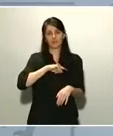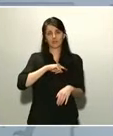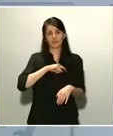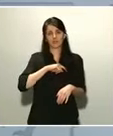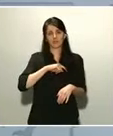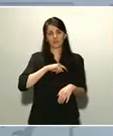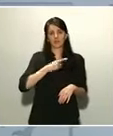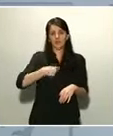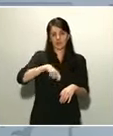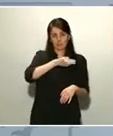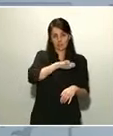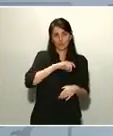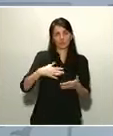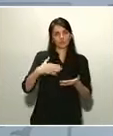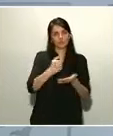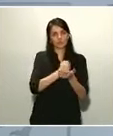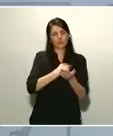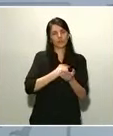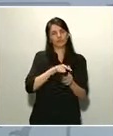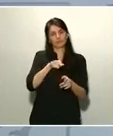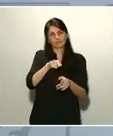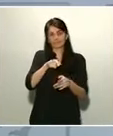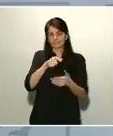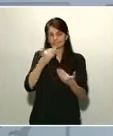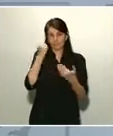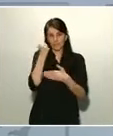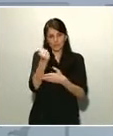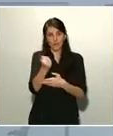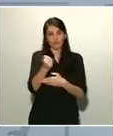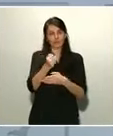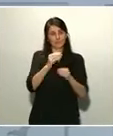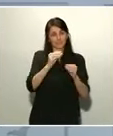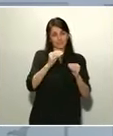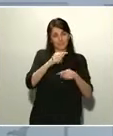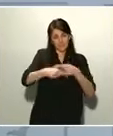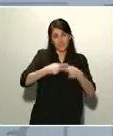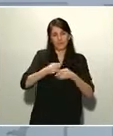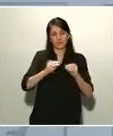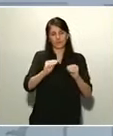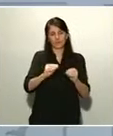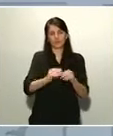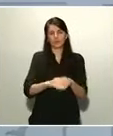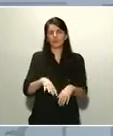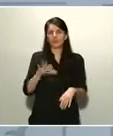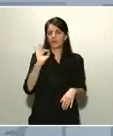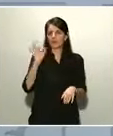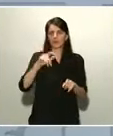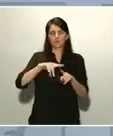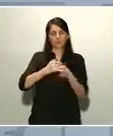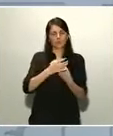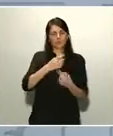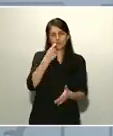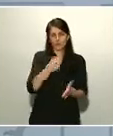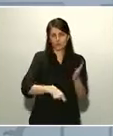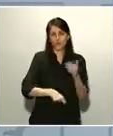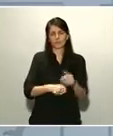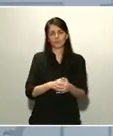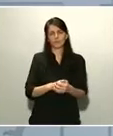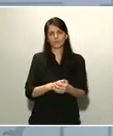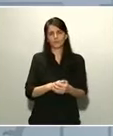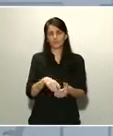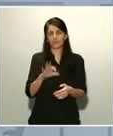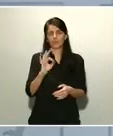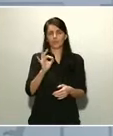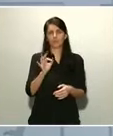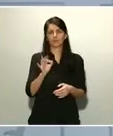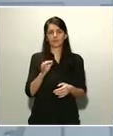sus familias. Pero a pesar de la situación de dureza que vivimos, somos una sociedad más fuerte que nunca